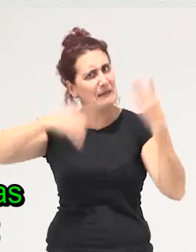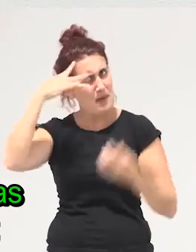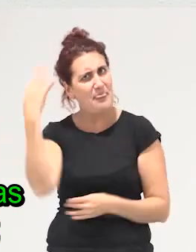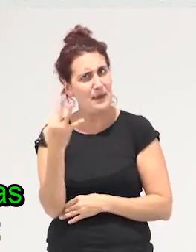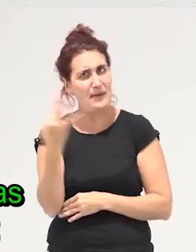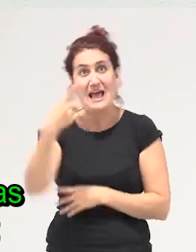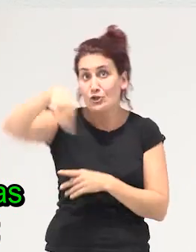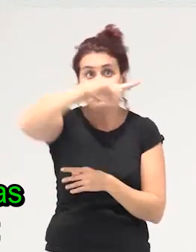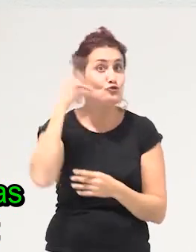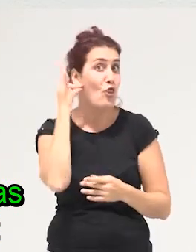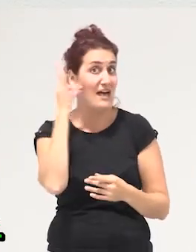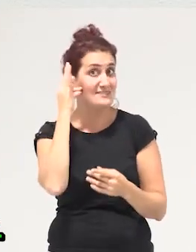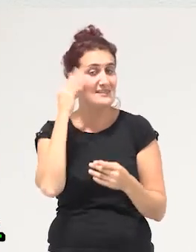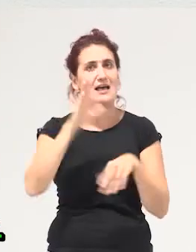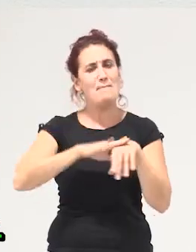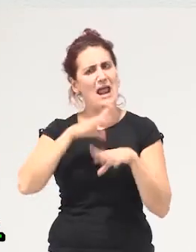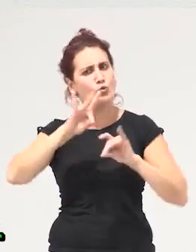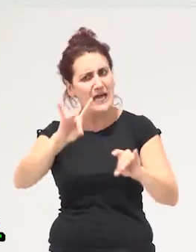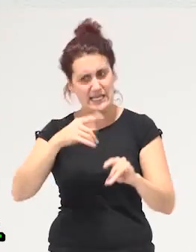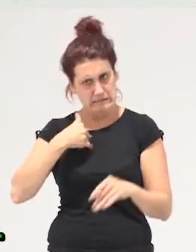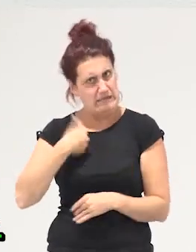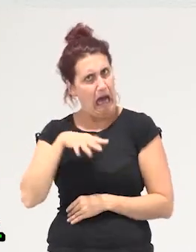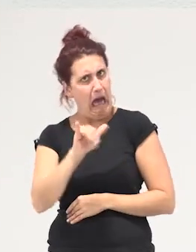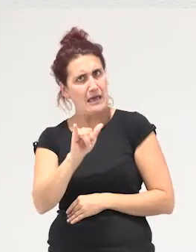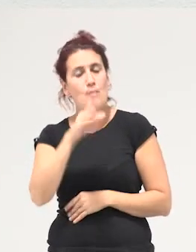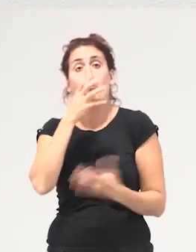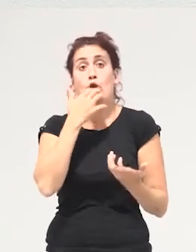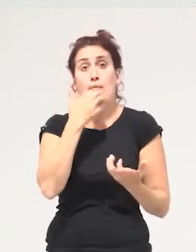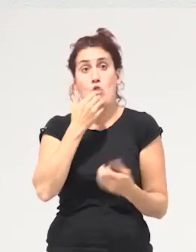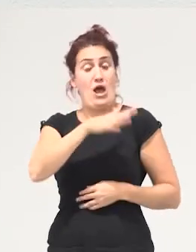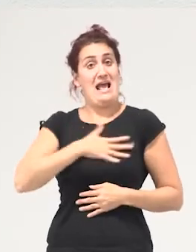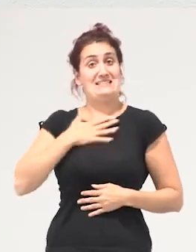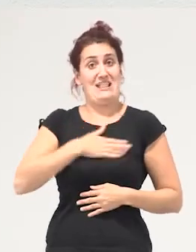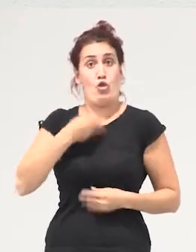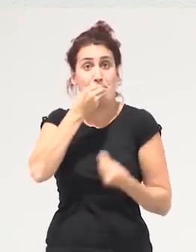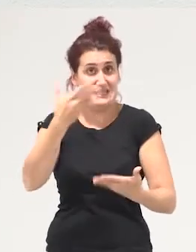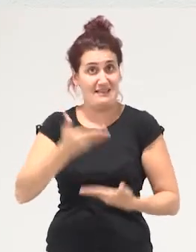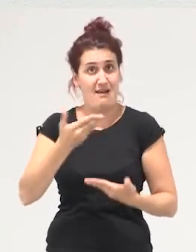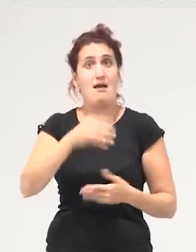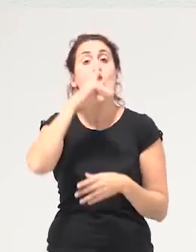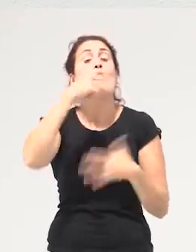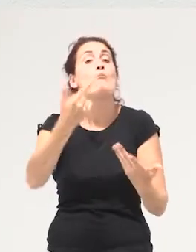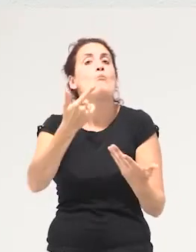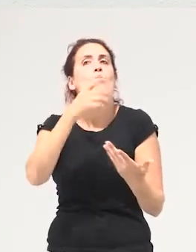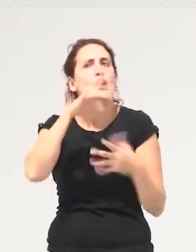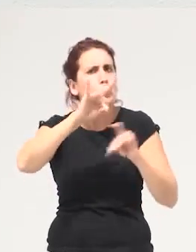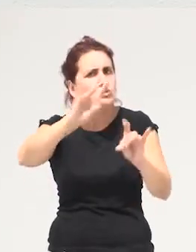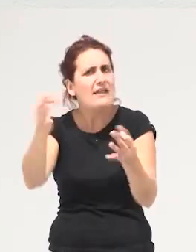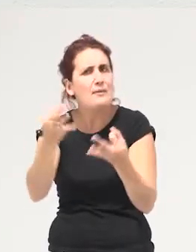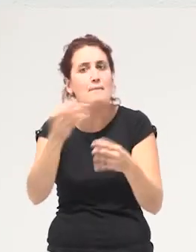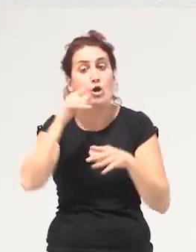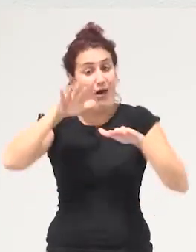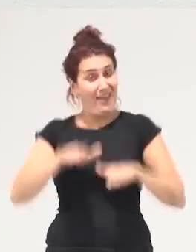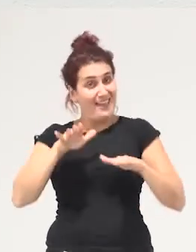para poder usar lo que ya tenemos por ejemplo el estado del bienestar si los mecanismos del estado del bienestar hay que usarlos pero no nos podemos quedar